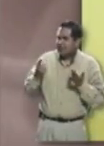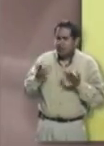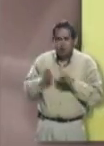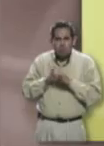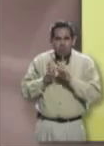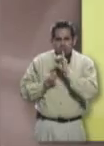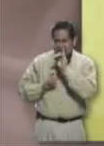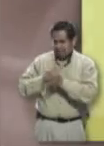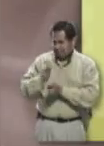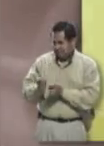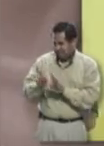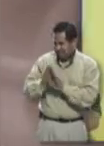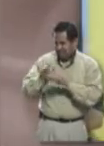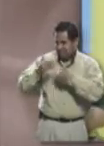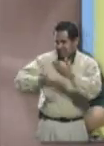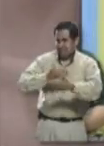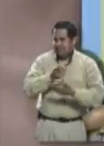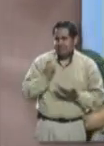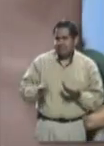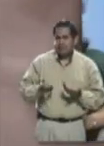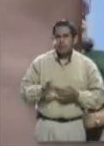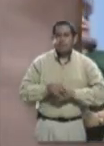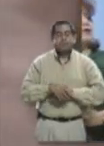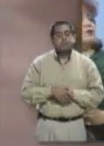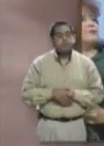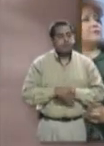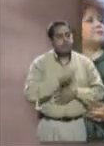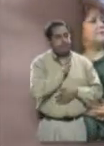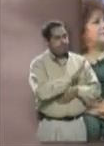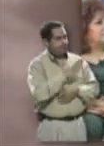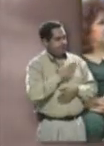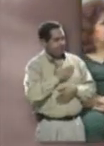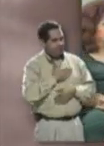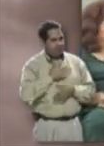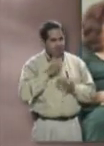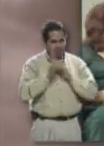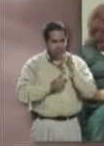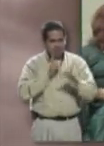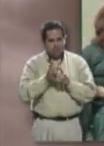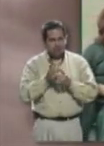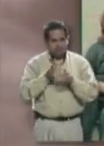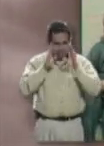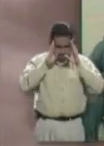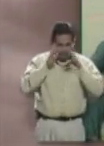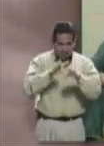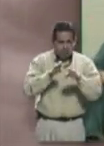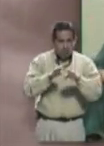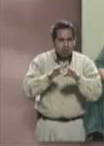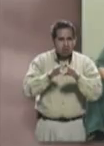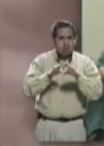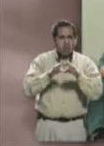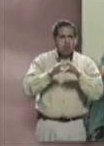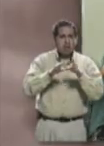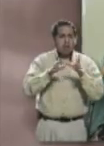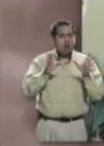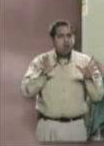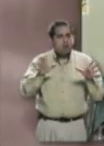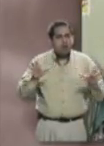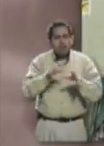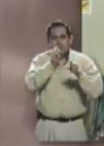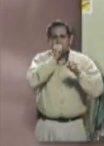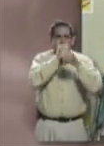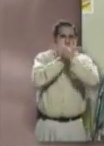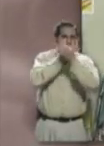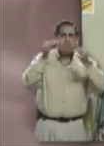deportista y cómo estás involucrado en el movimiento paralímpico. Bueno, aparte del deporte me dedico a dar más fundación